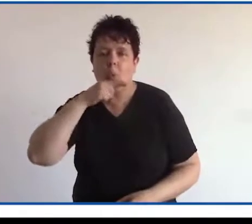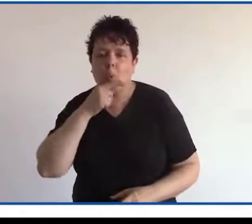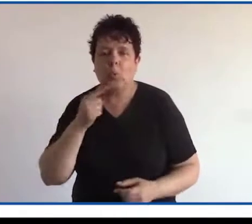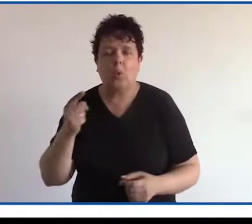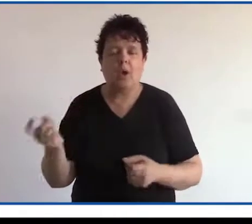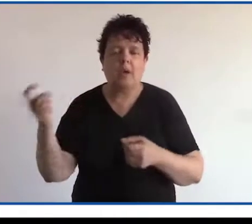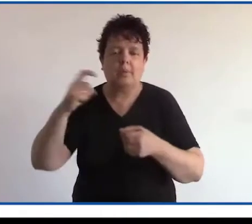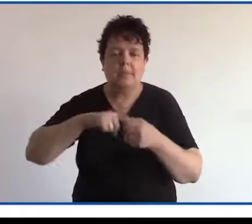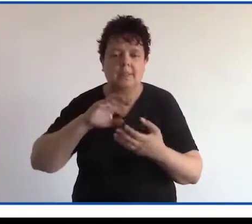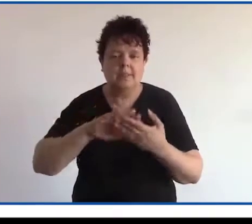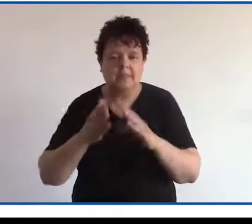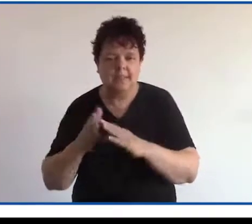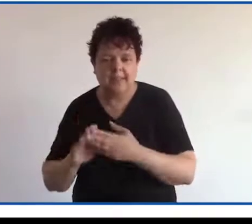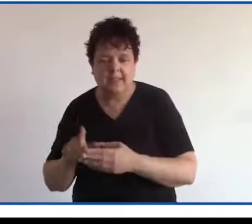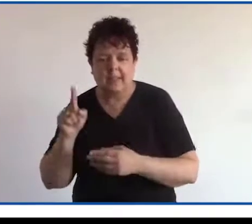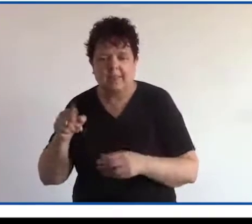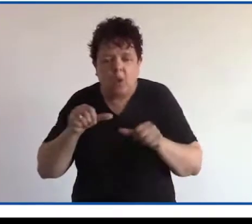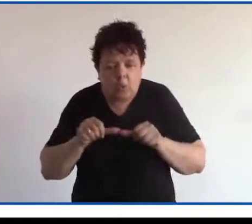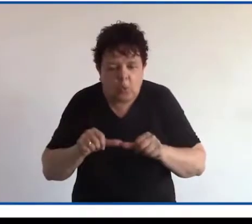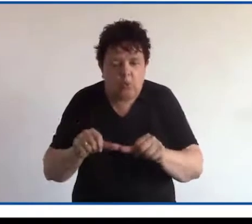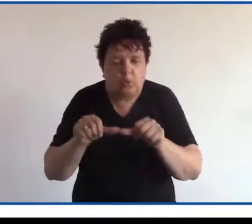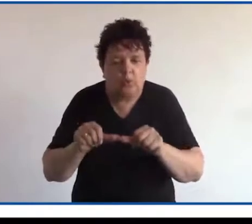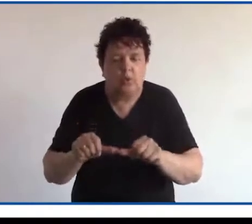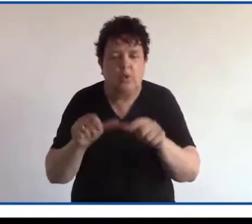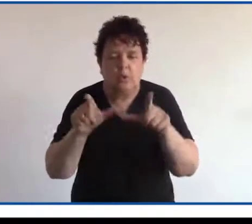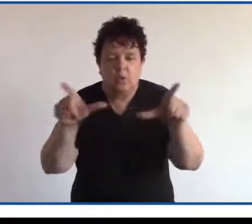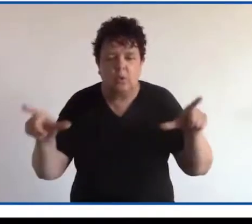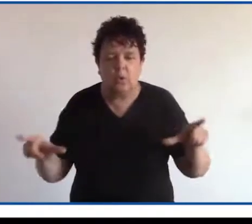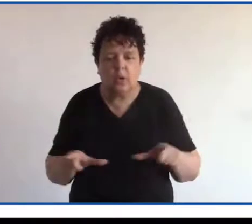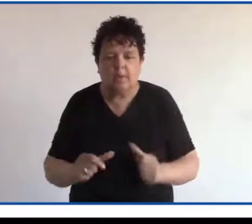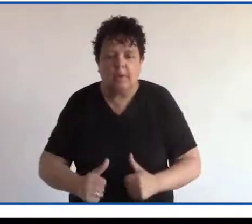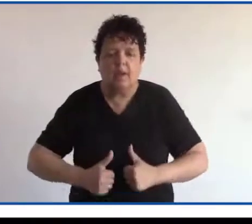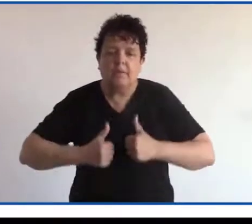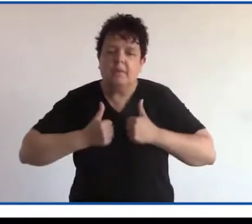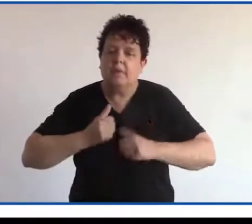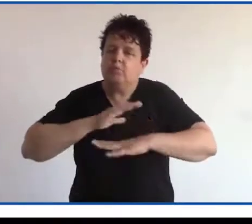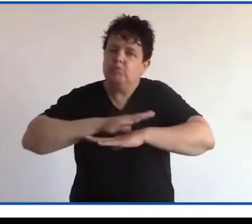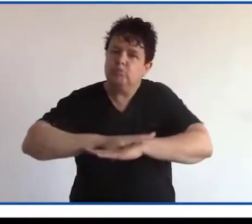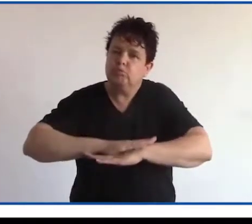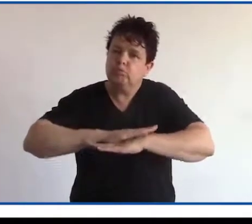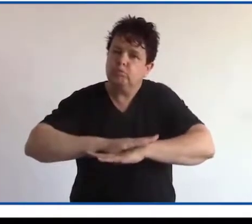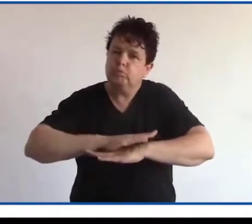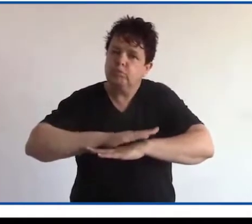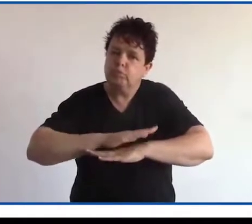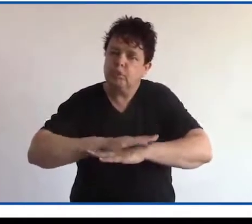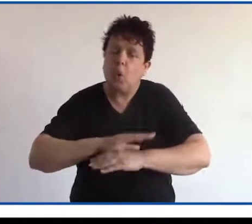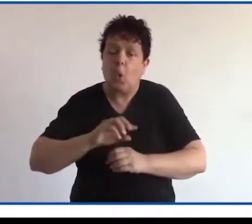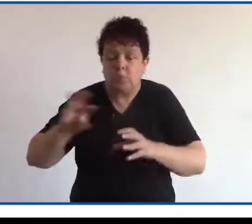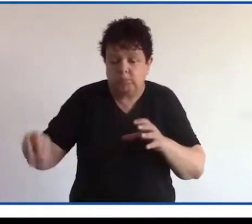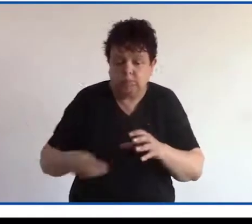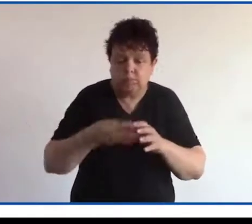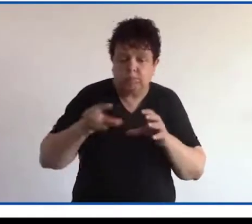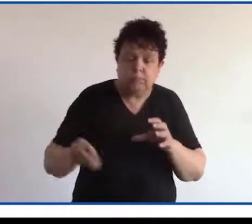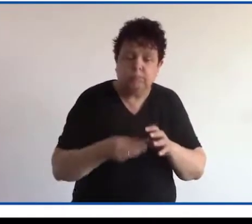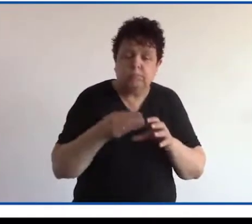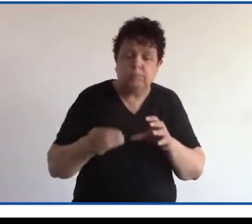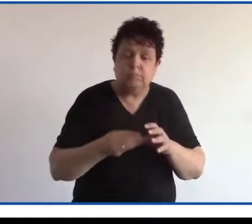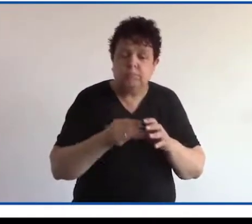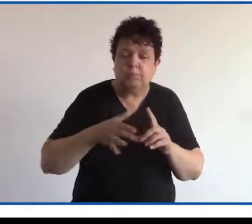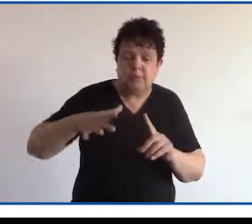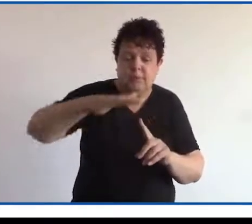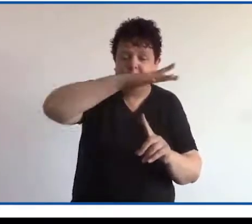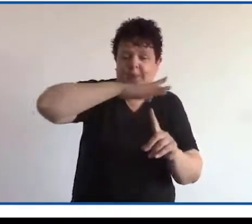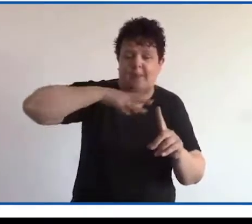ciudadano con el objetivo de mantener un espacio de convivencia adecuado o contribuir a las